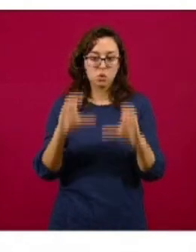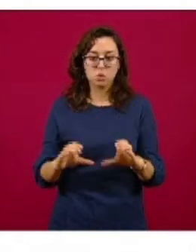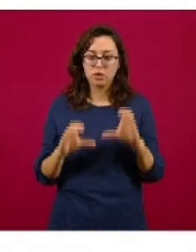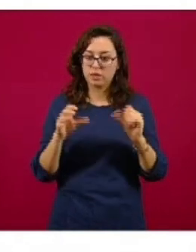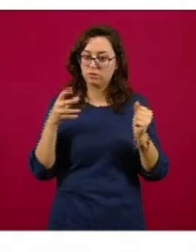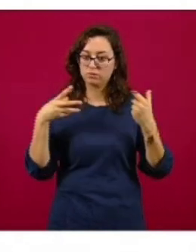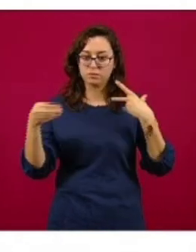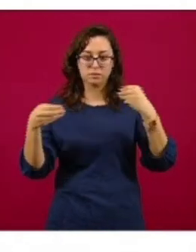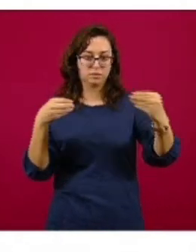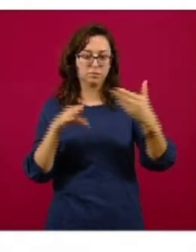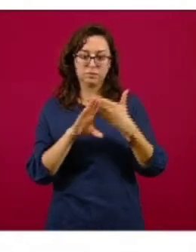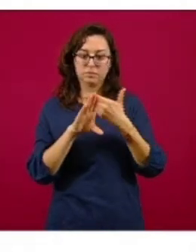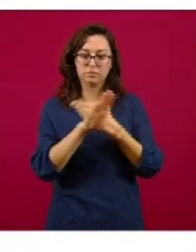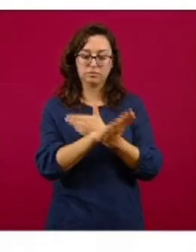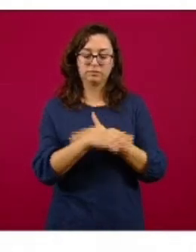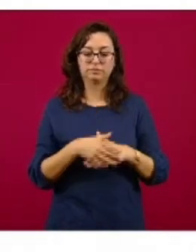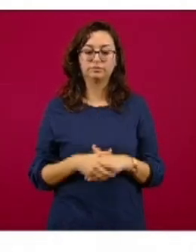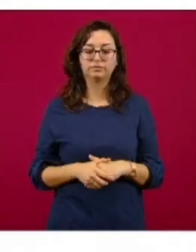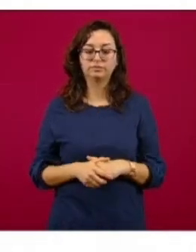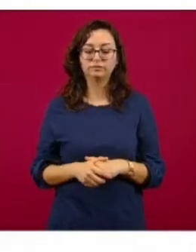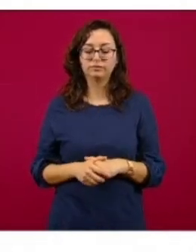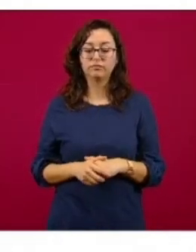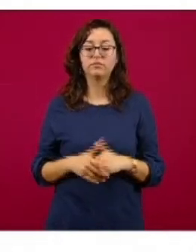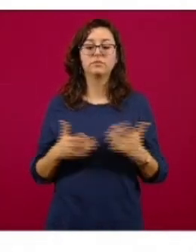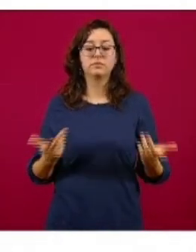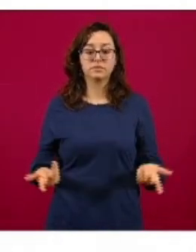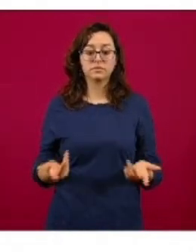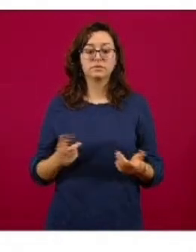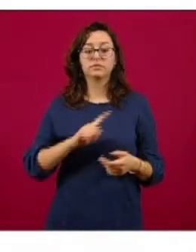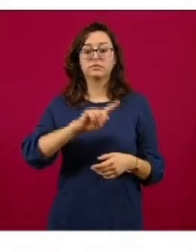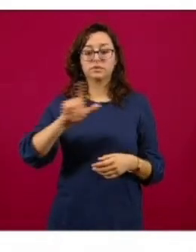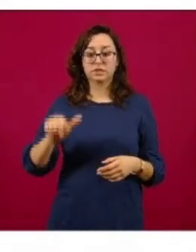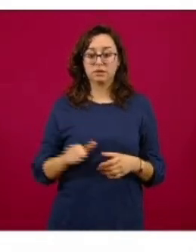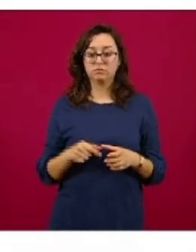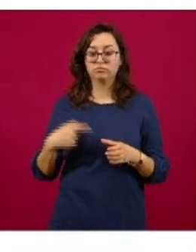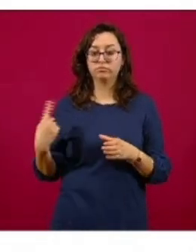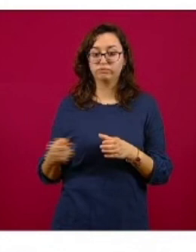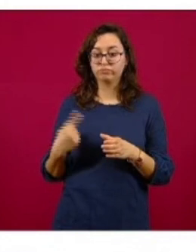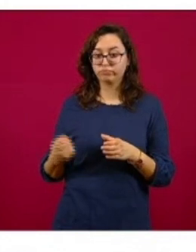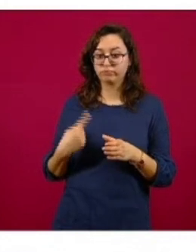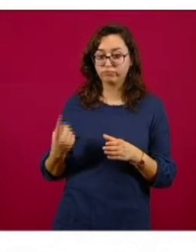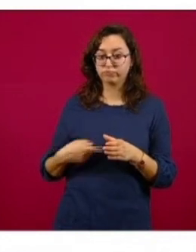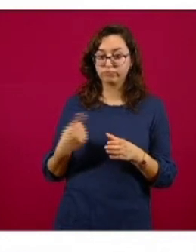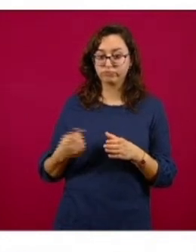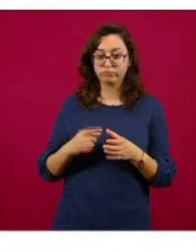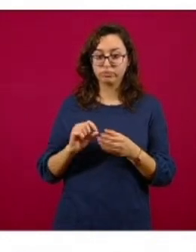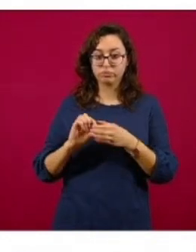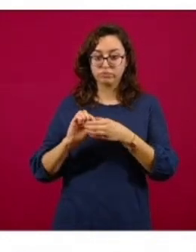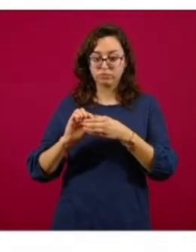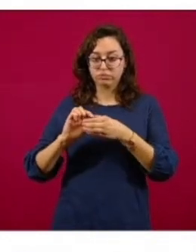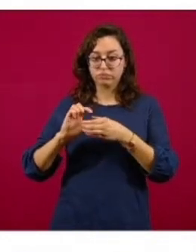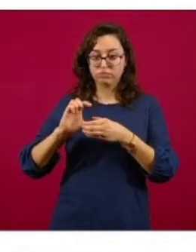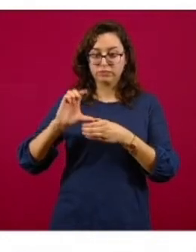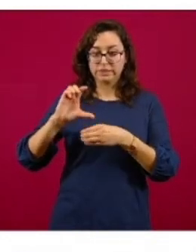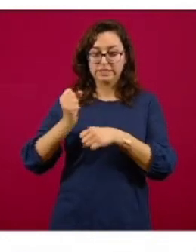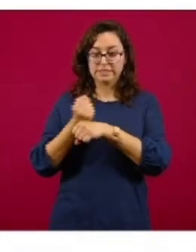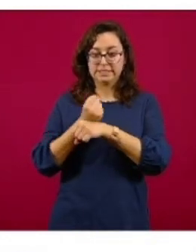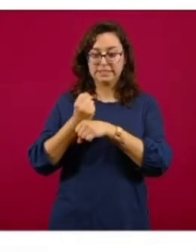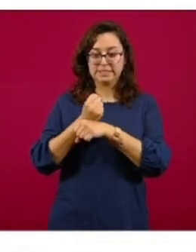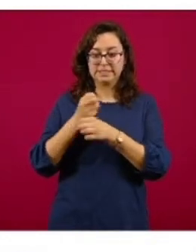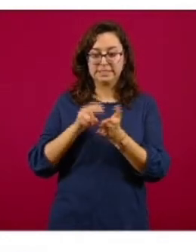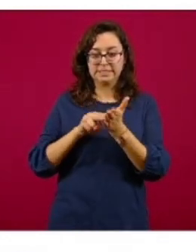contagios. La muestra en el campo se centrifuga y se separa el suero del resto de la sangre.